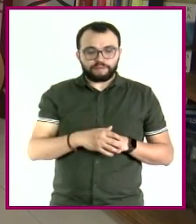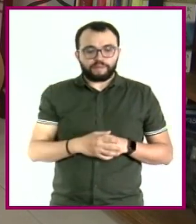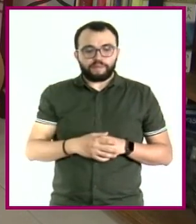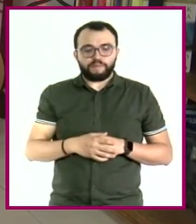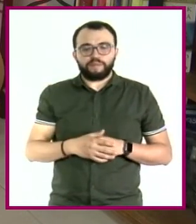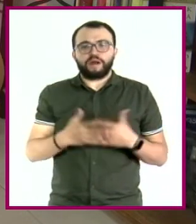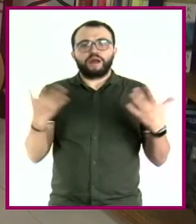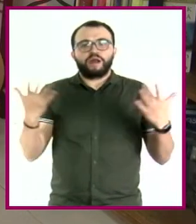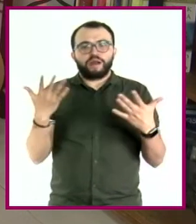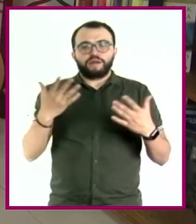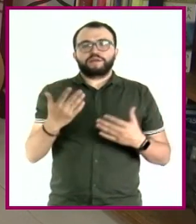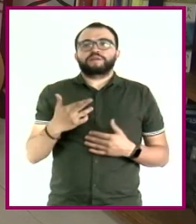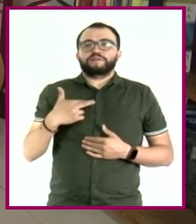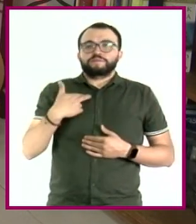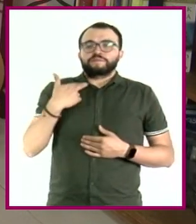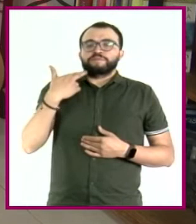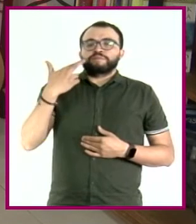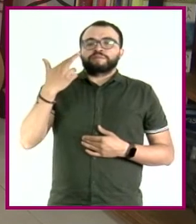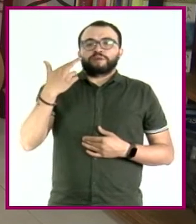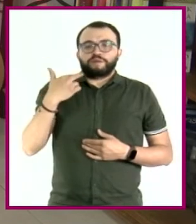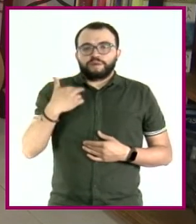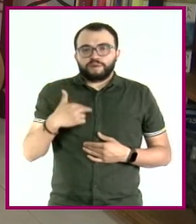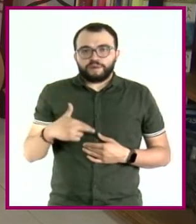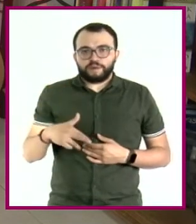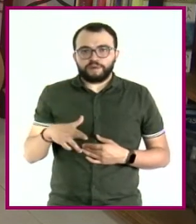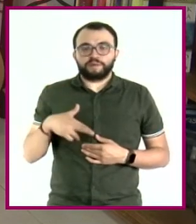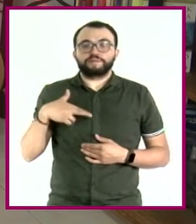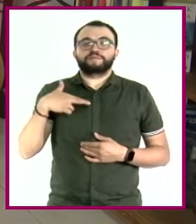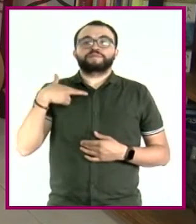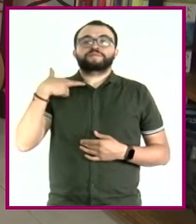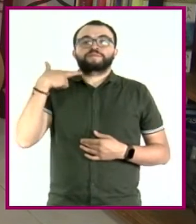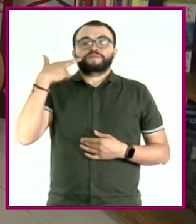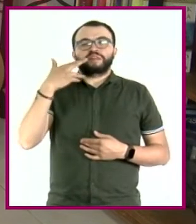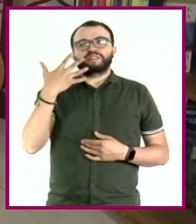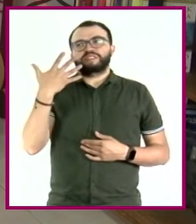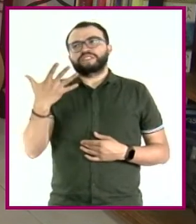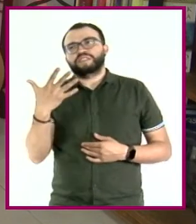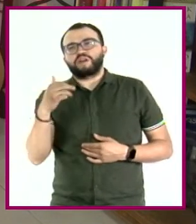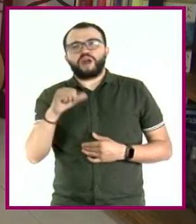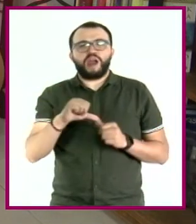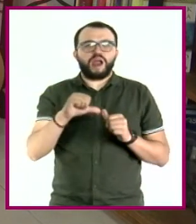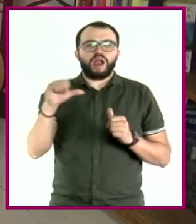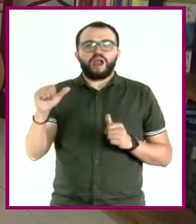respiraciones, de 5 a 10 respiraciones en tu perro mirando hacia abajo.